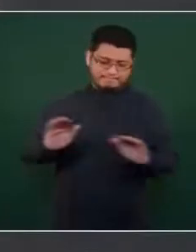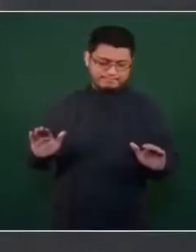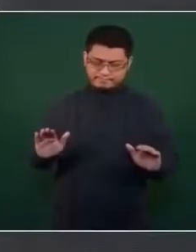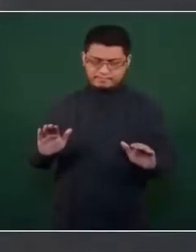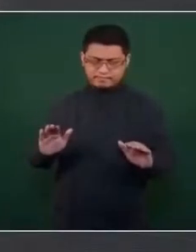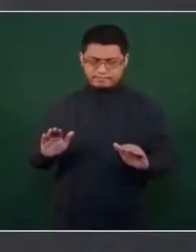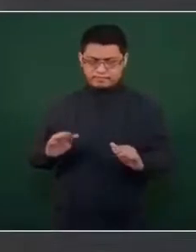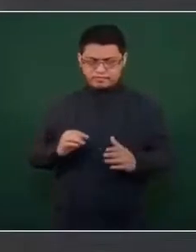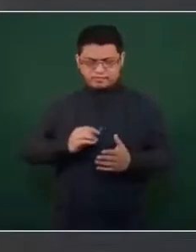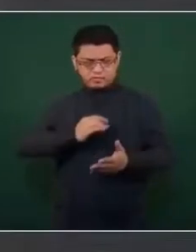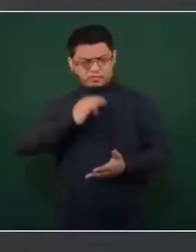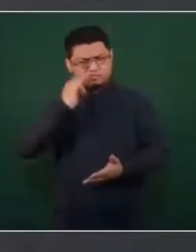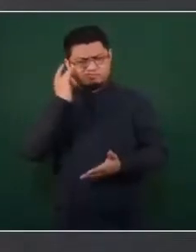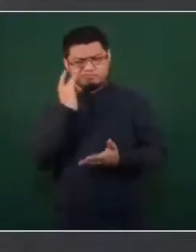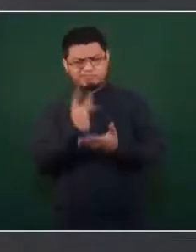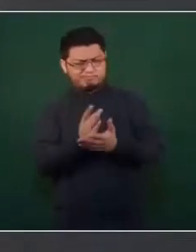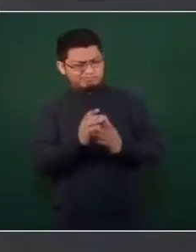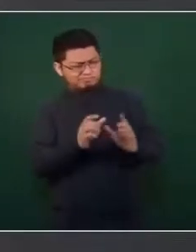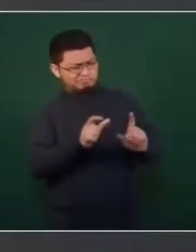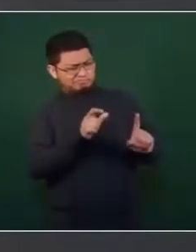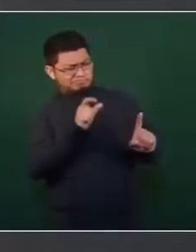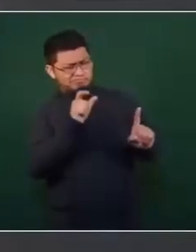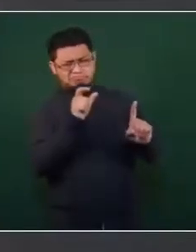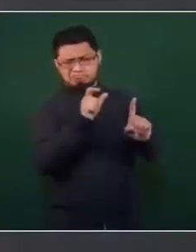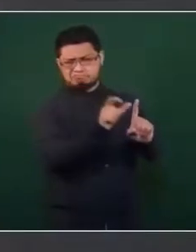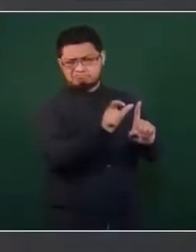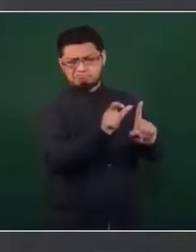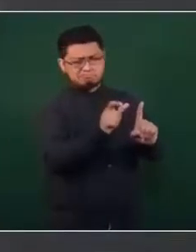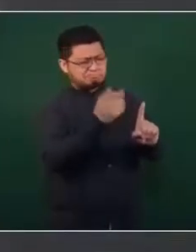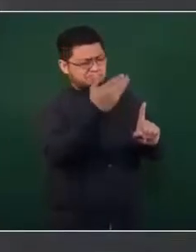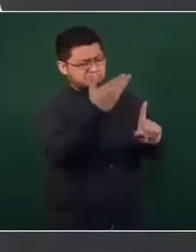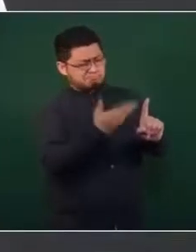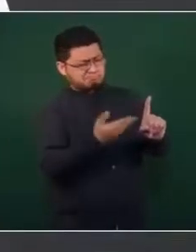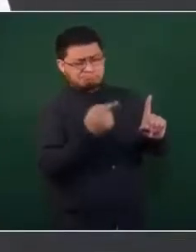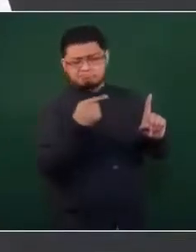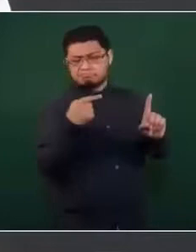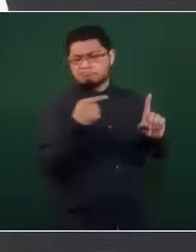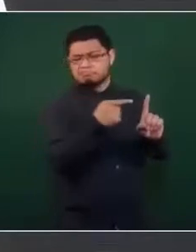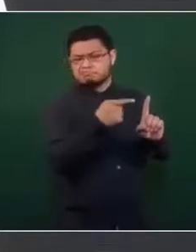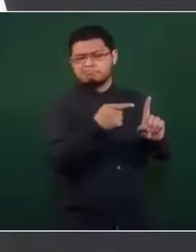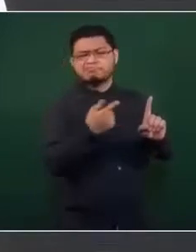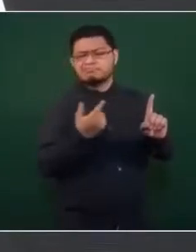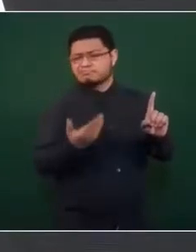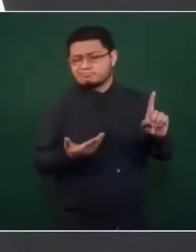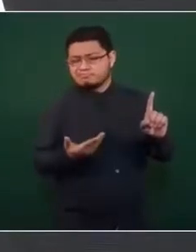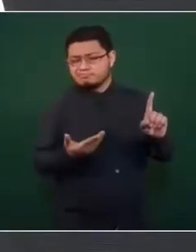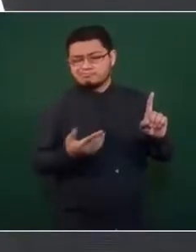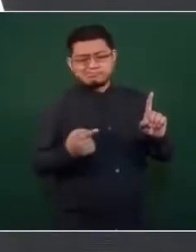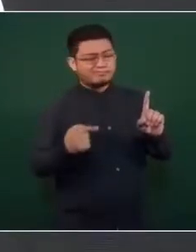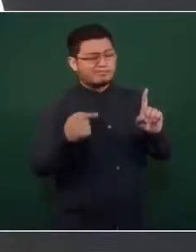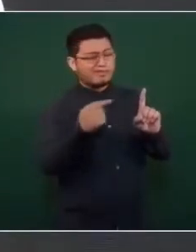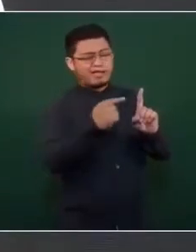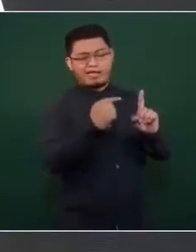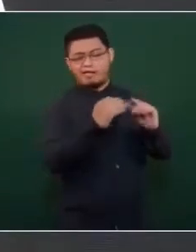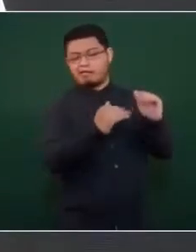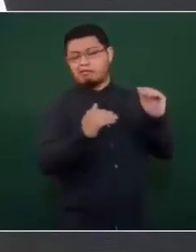se proteja a los que tienen